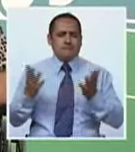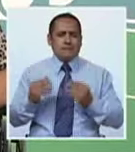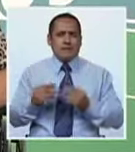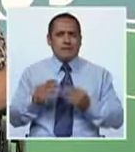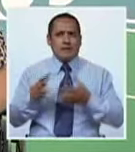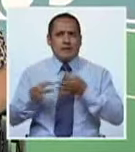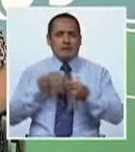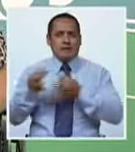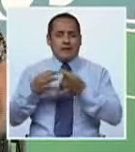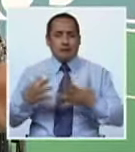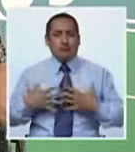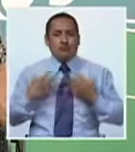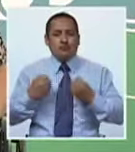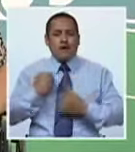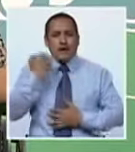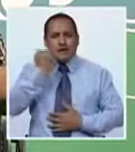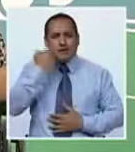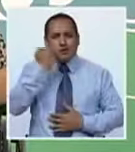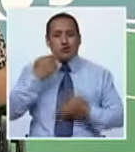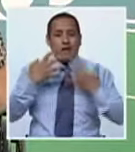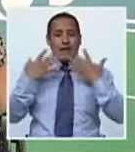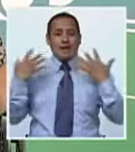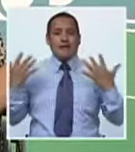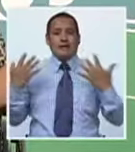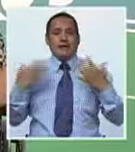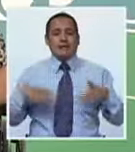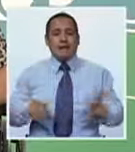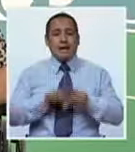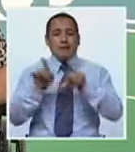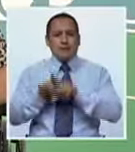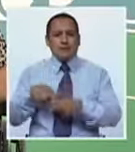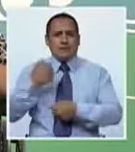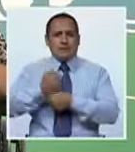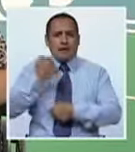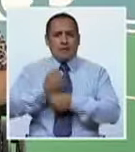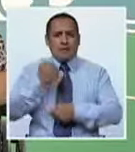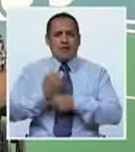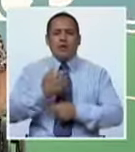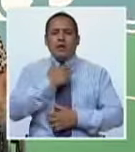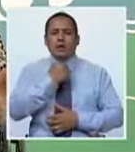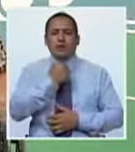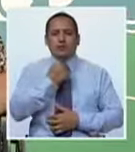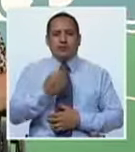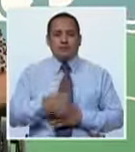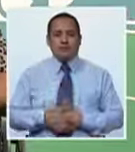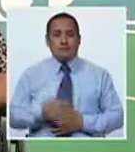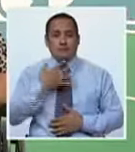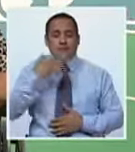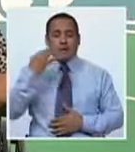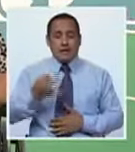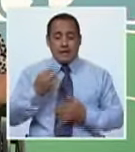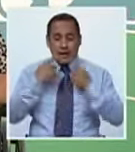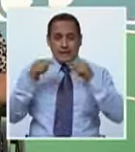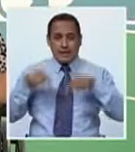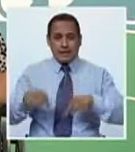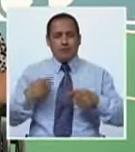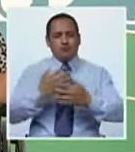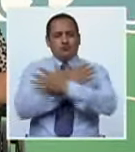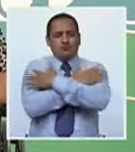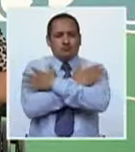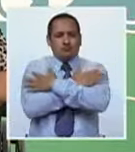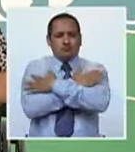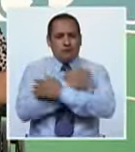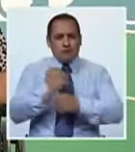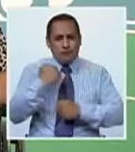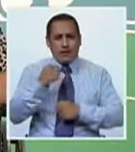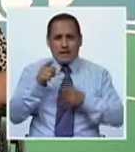muy, se puede decir efusivo, cariñoso, alegre y además el trabajo pues le encanta. Verdad que desde aquí un